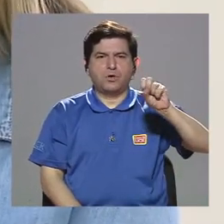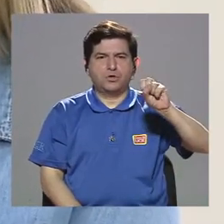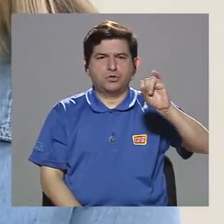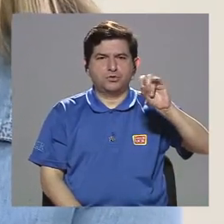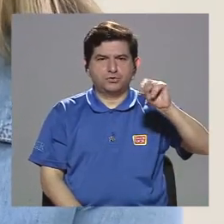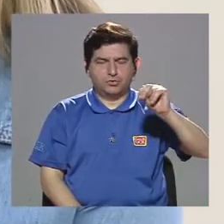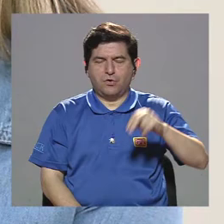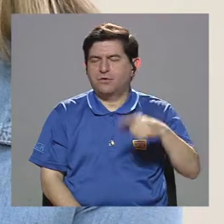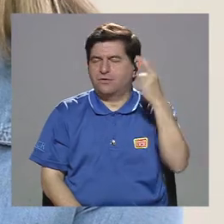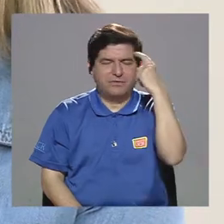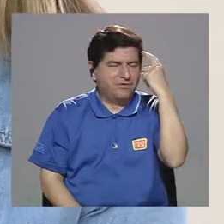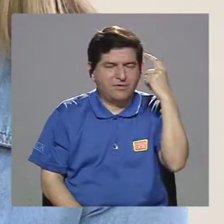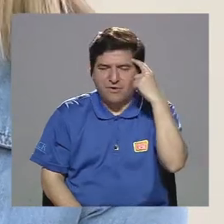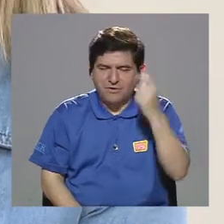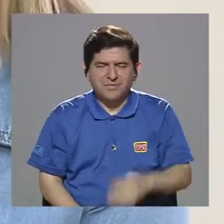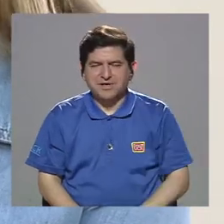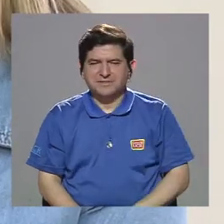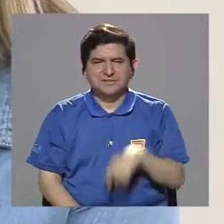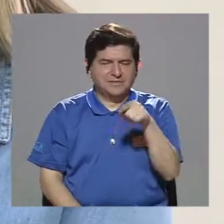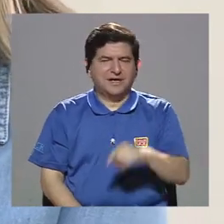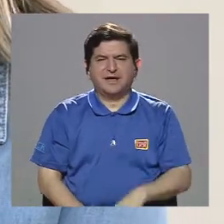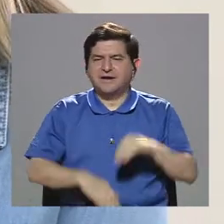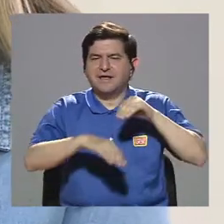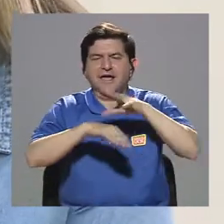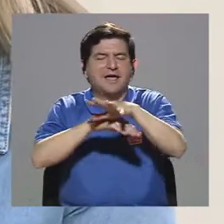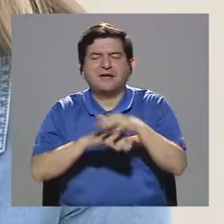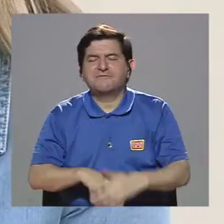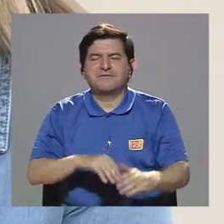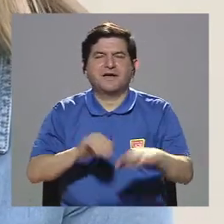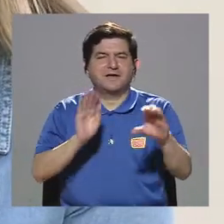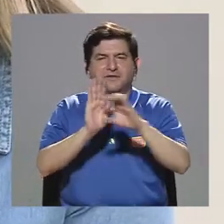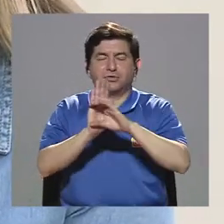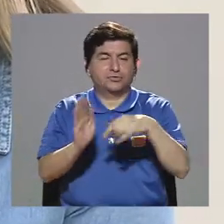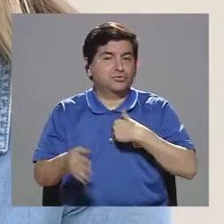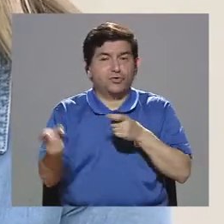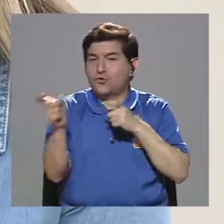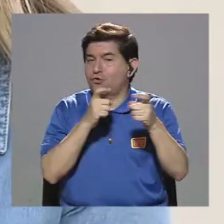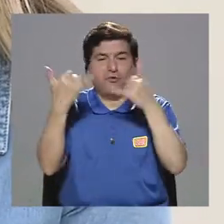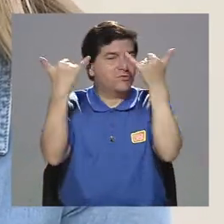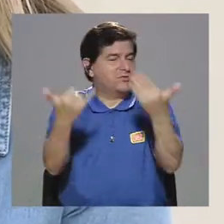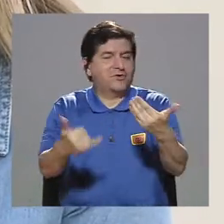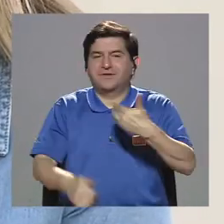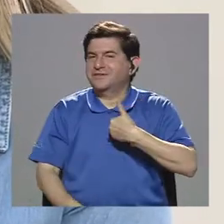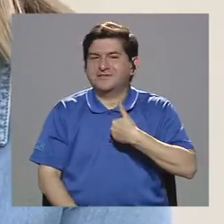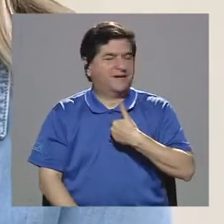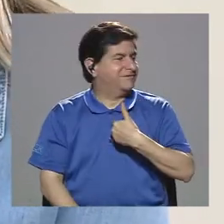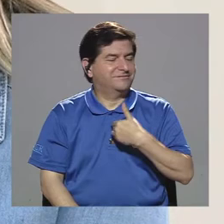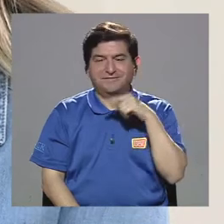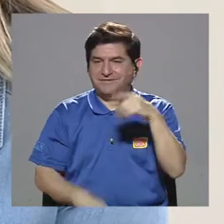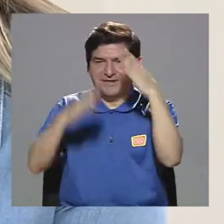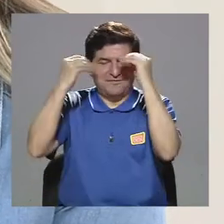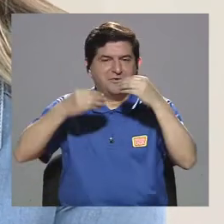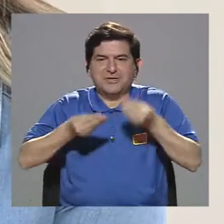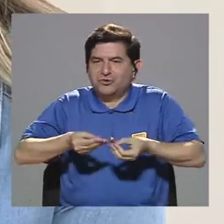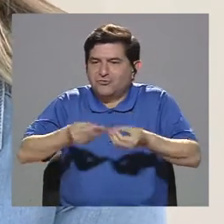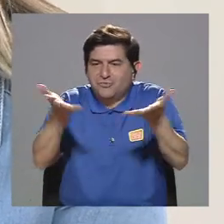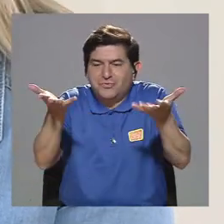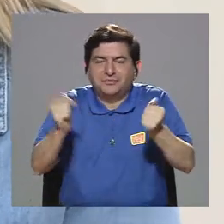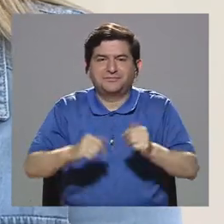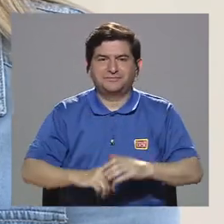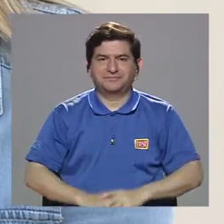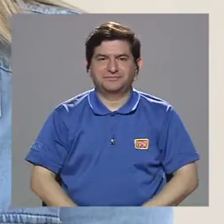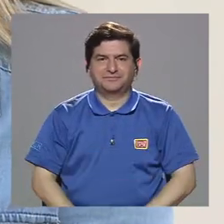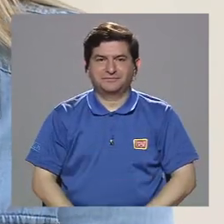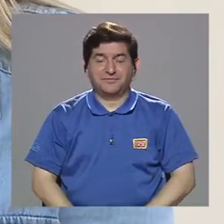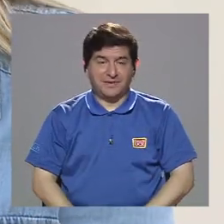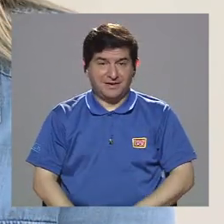las consecuencias de esa fotografía porque ya no tengo control sobre esa fotografía o esa información. Y eso es